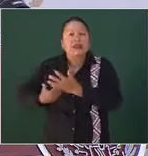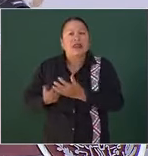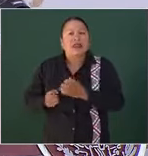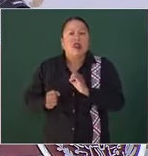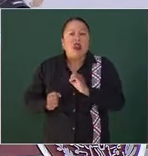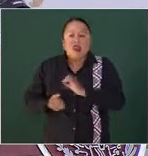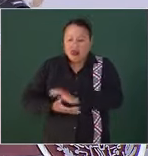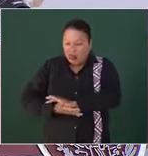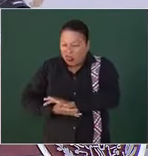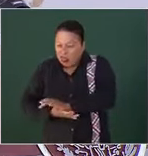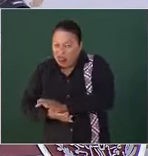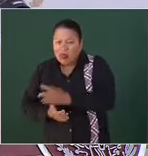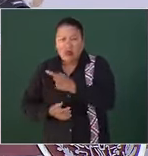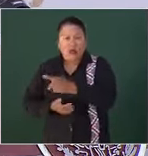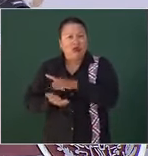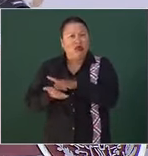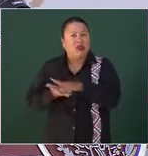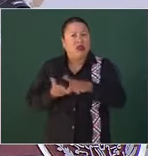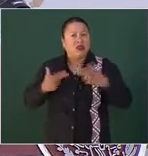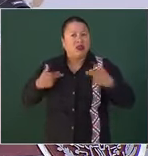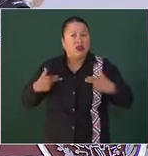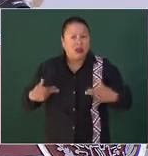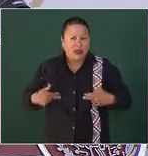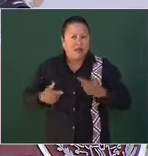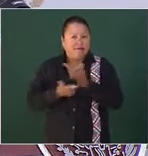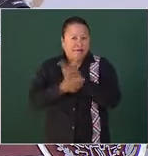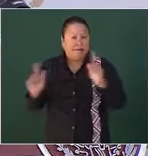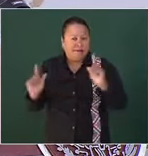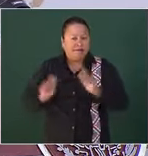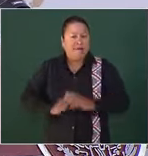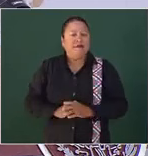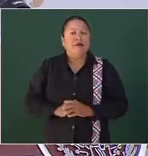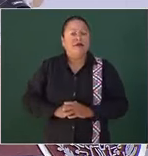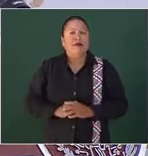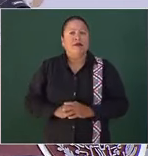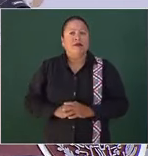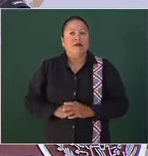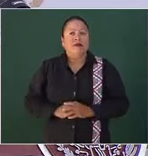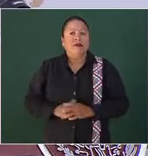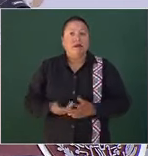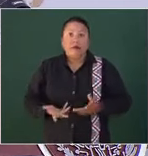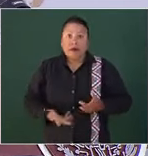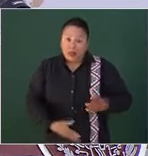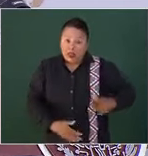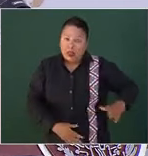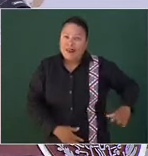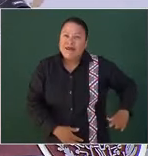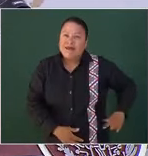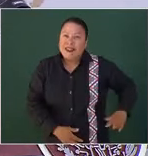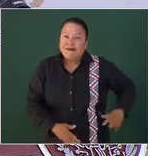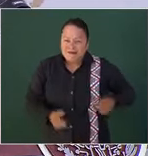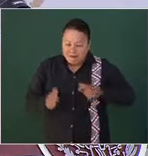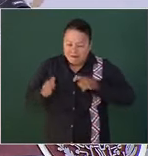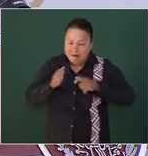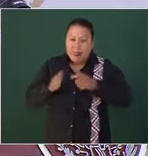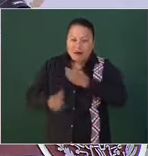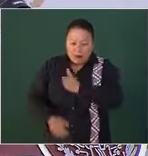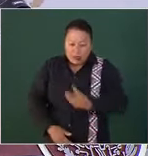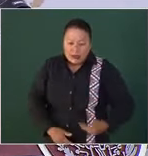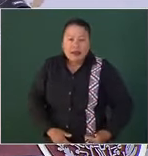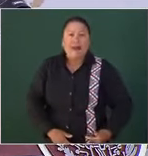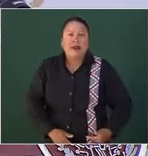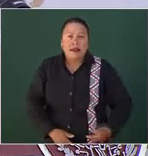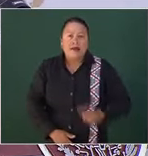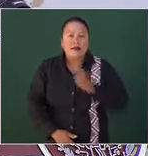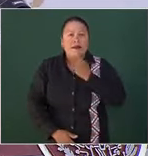viole sus derechos humanos y libertades. El gobierno del presidente Andrés Manuel López Obrador